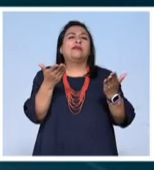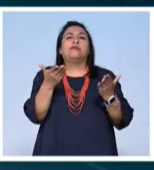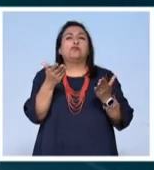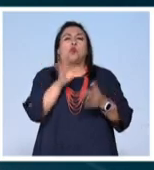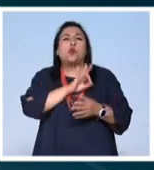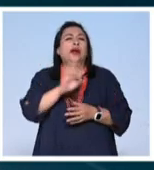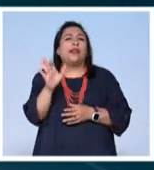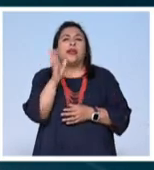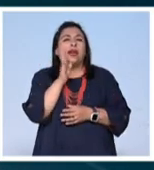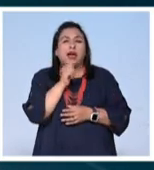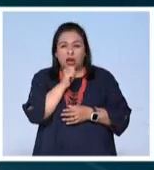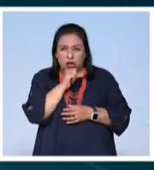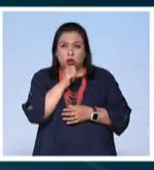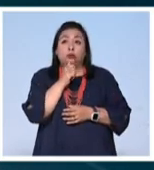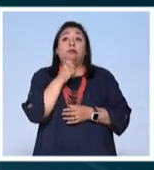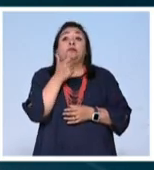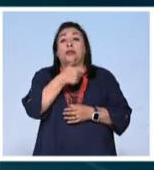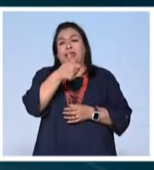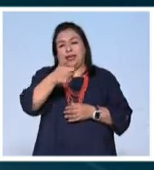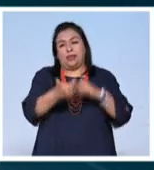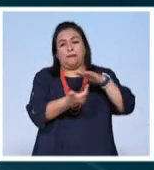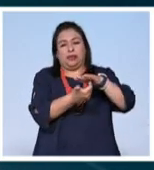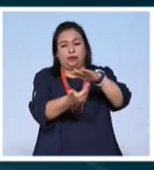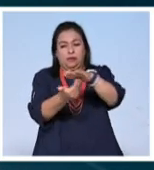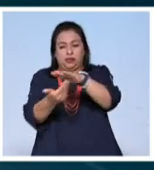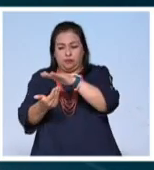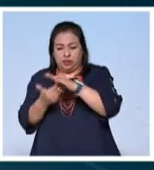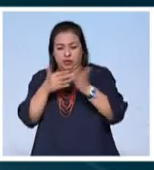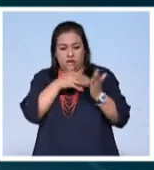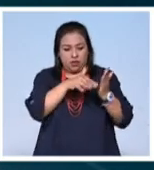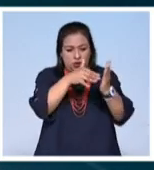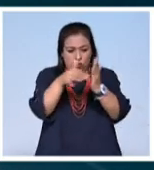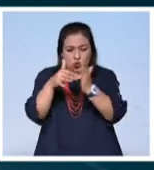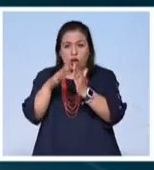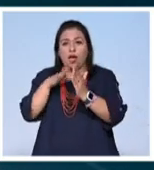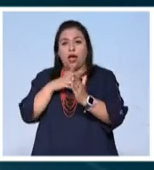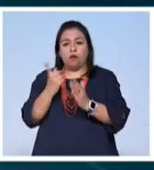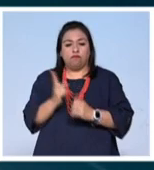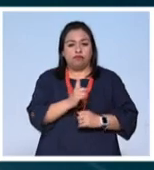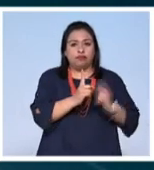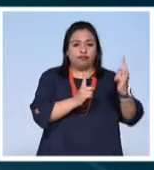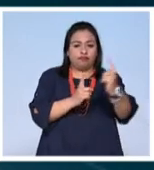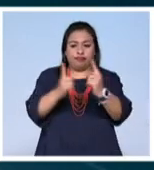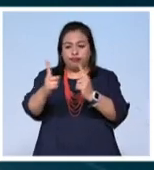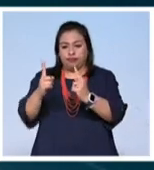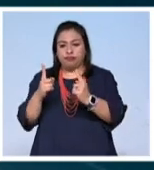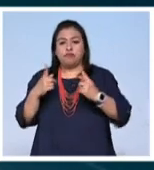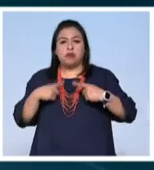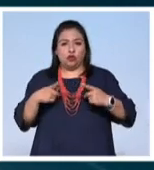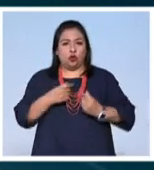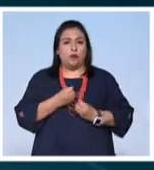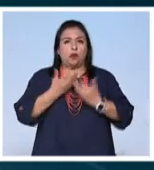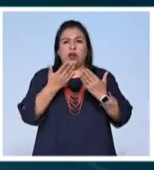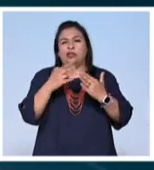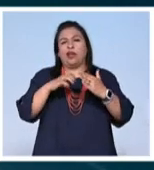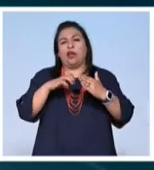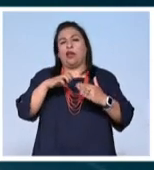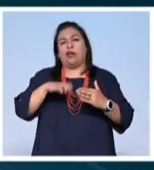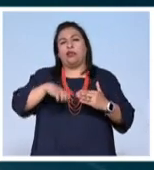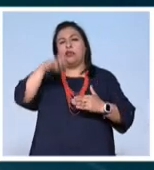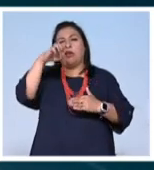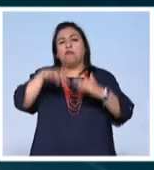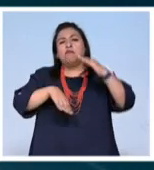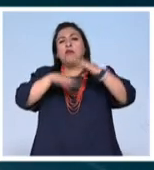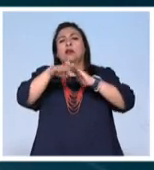pudieran hacer. De hecho, en cada mesa de lectura va a haber un poeta de menos de 30 años que va a estar compartiendo